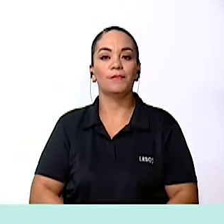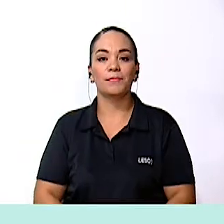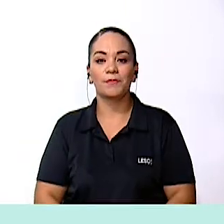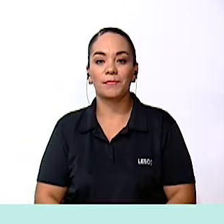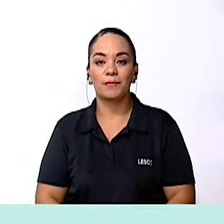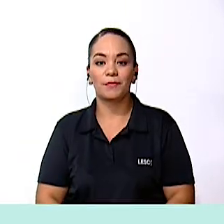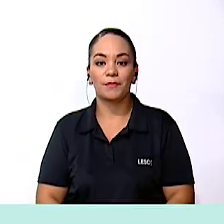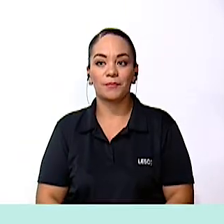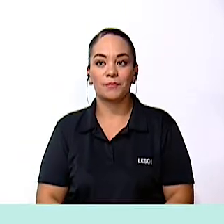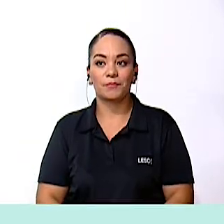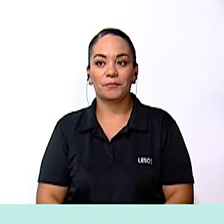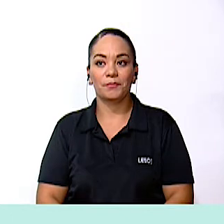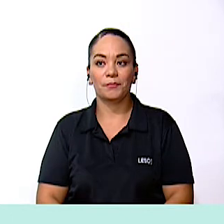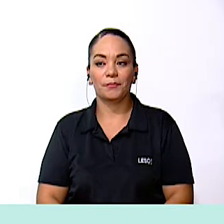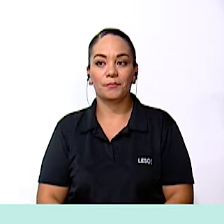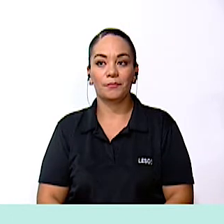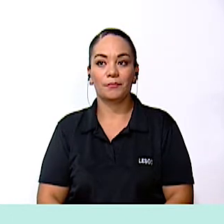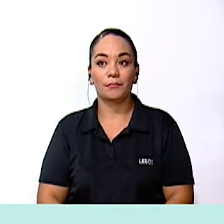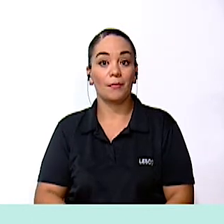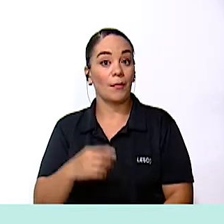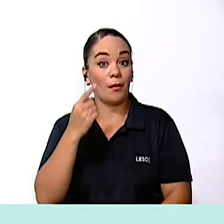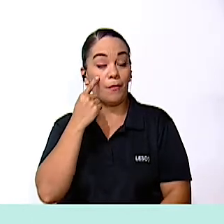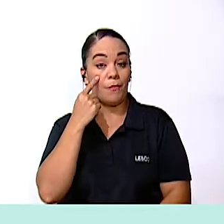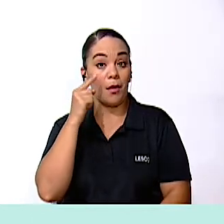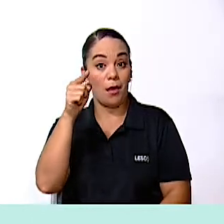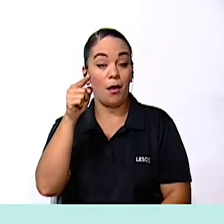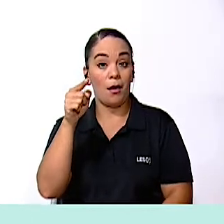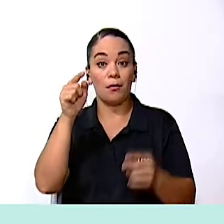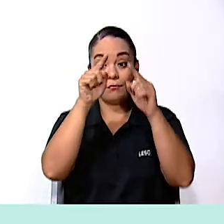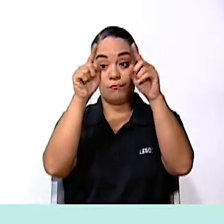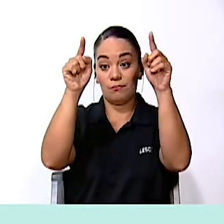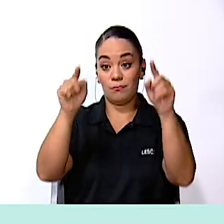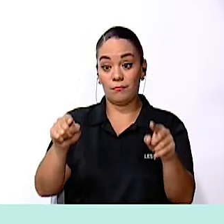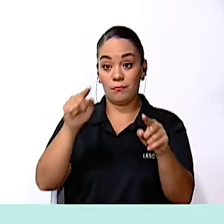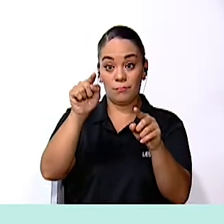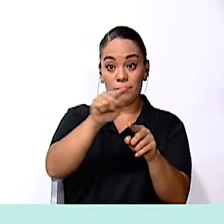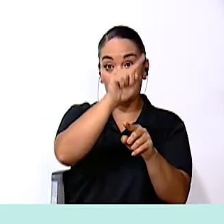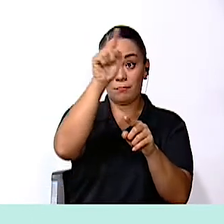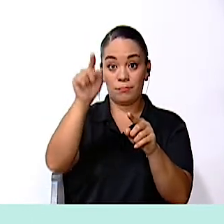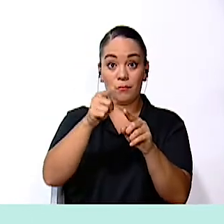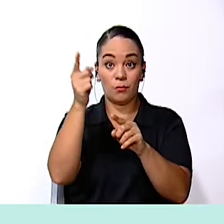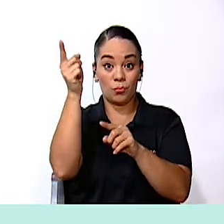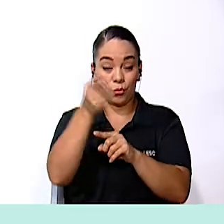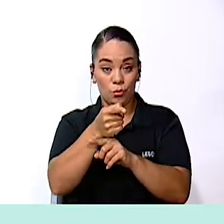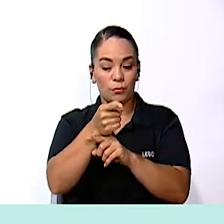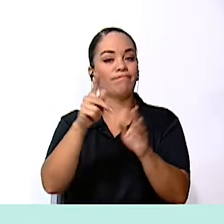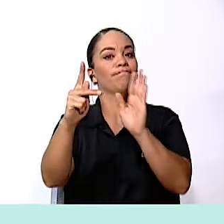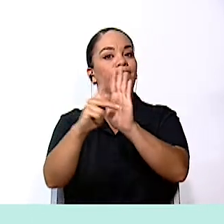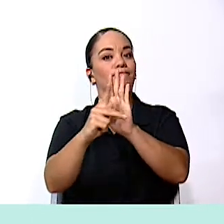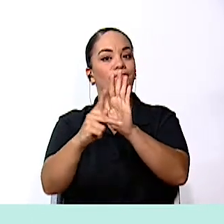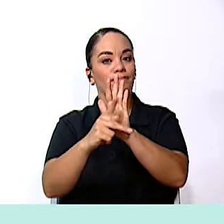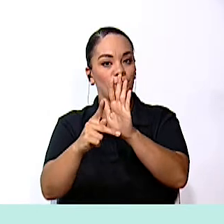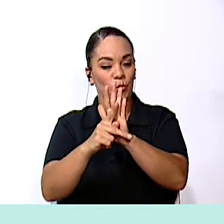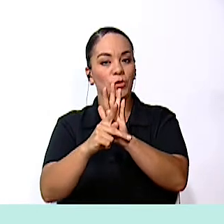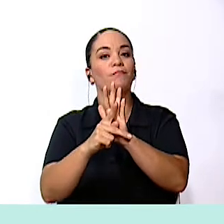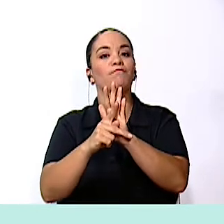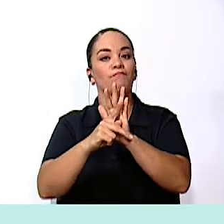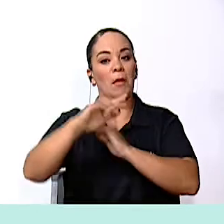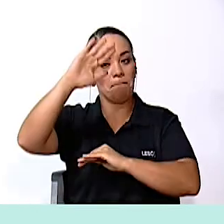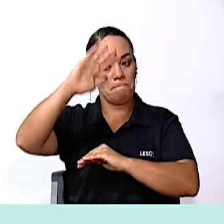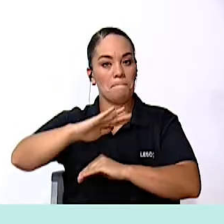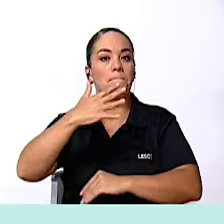Si una barra lo cruza, significa prohibición Por lo general son de fondo blanco